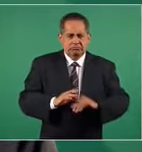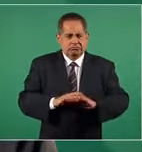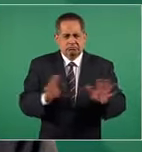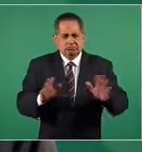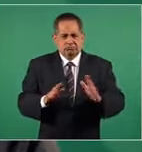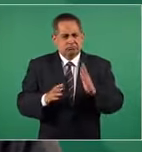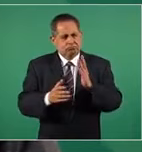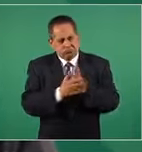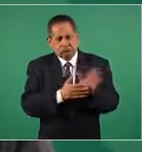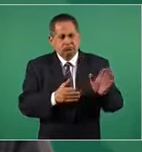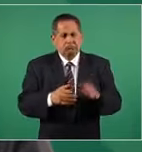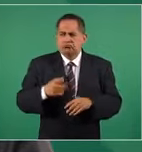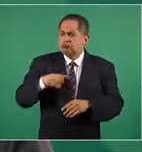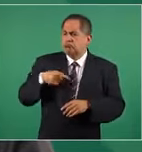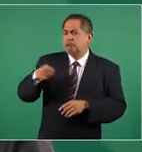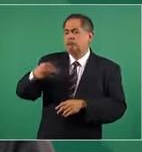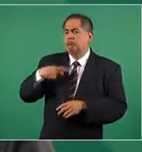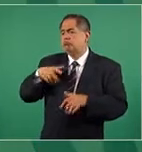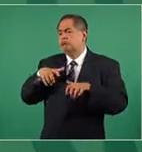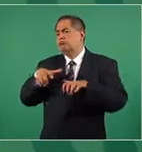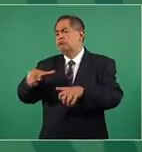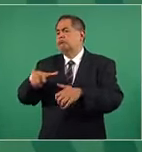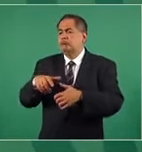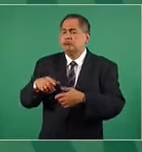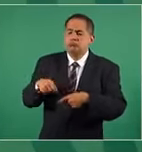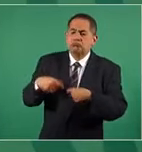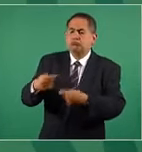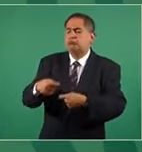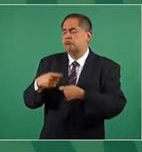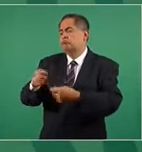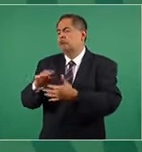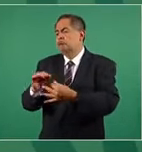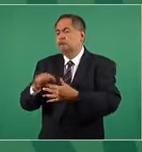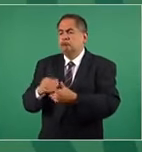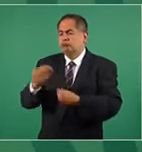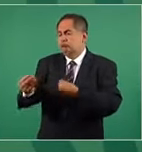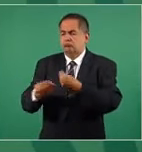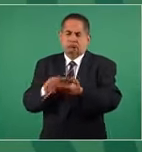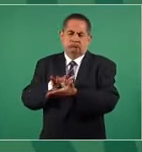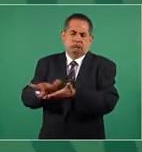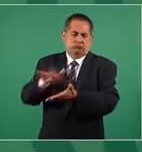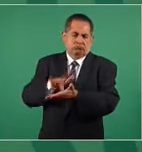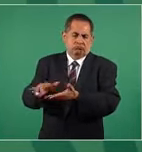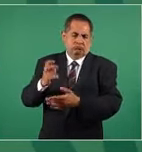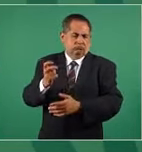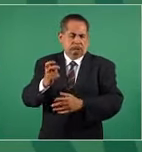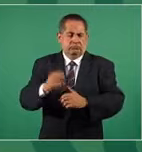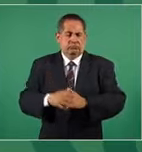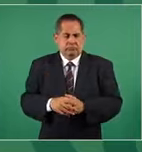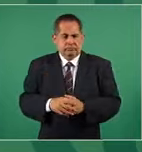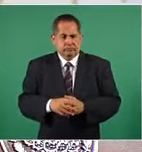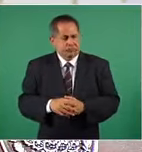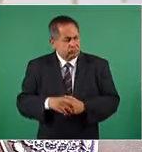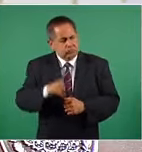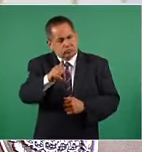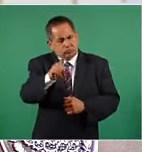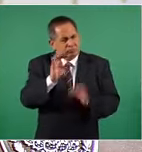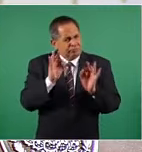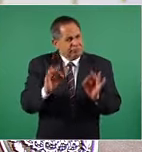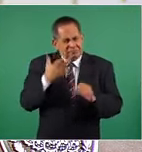sin apoyos a la gente que más lo necesita. Entonces, es bueno el ejercicio